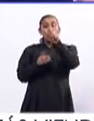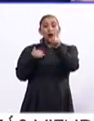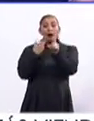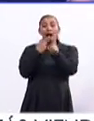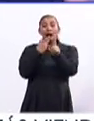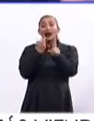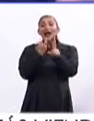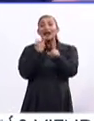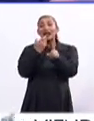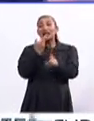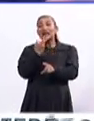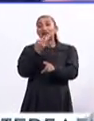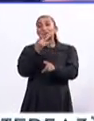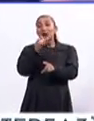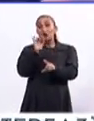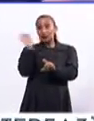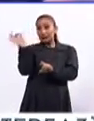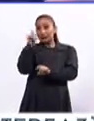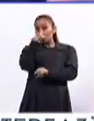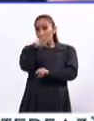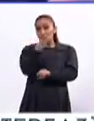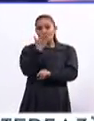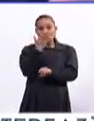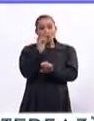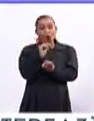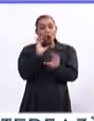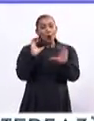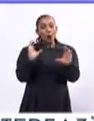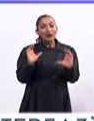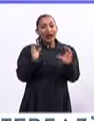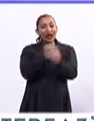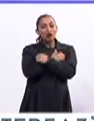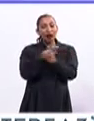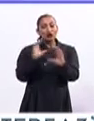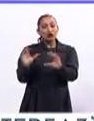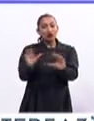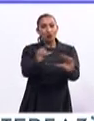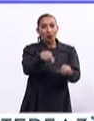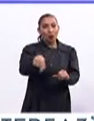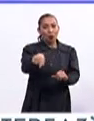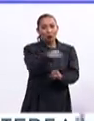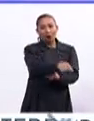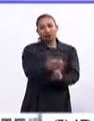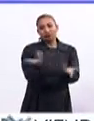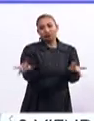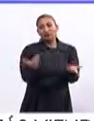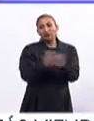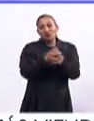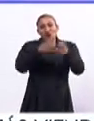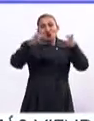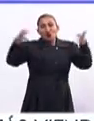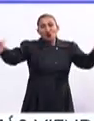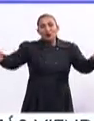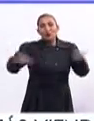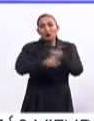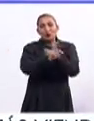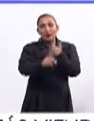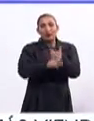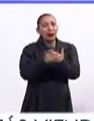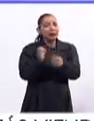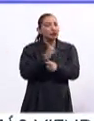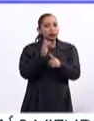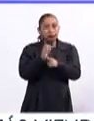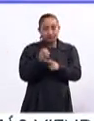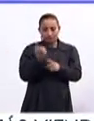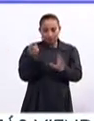hispano. Si no cuidas el aspecto educativo de ellos, pues literalmente vas a tener una verdadera crisis. ¿Y qué